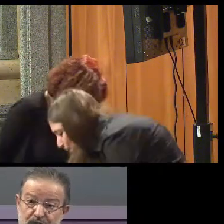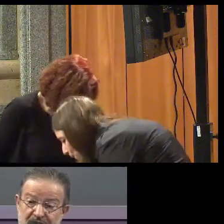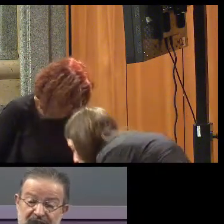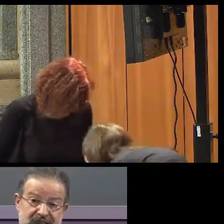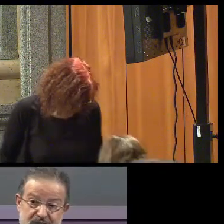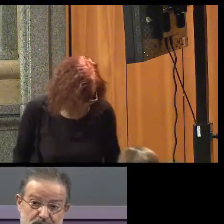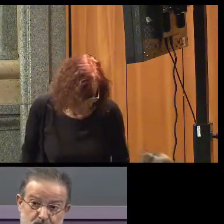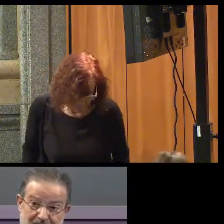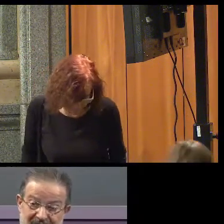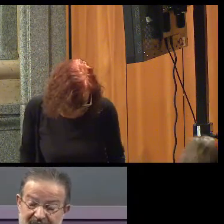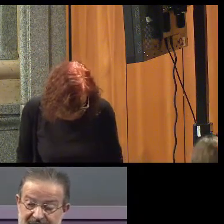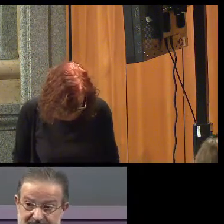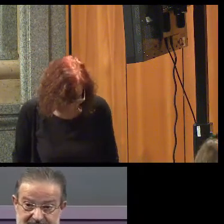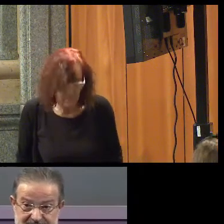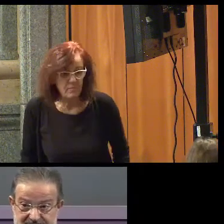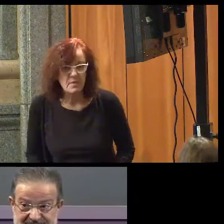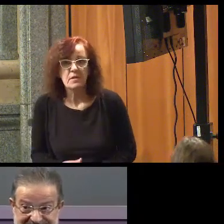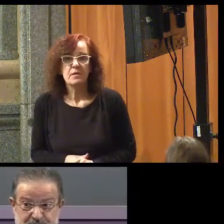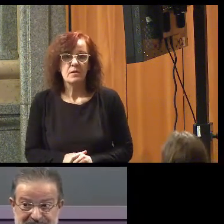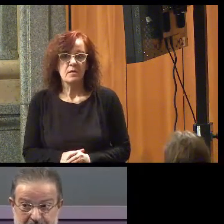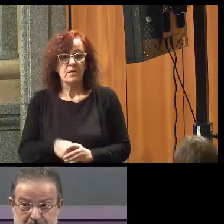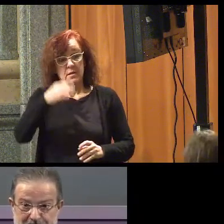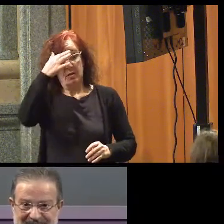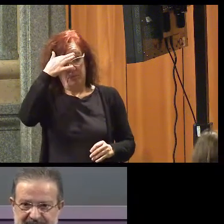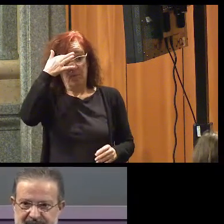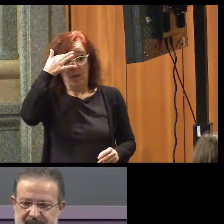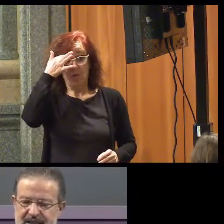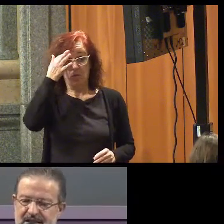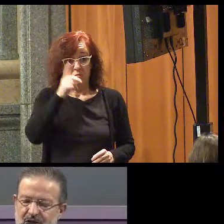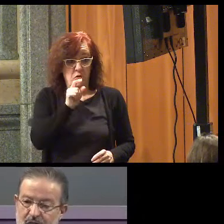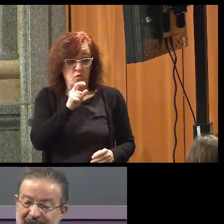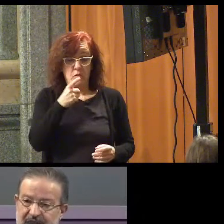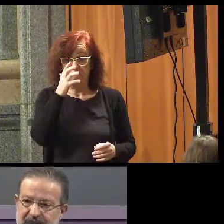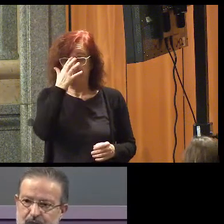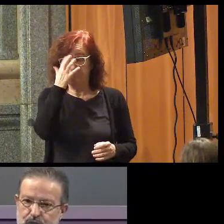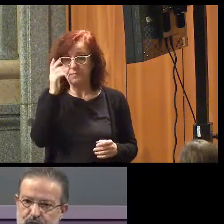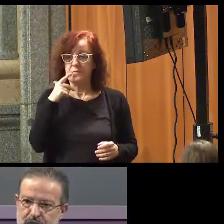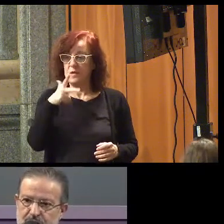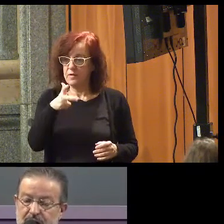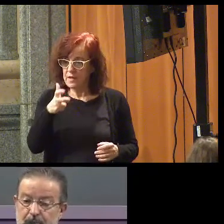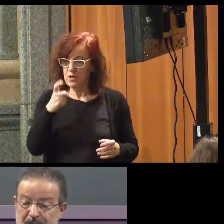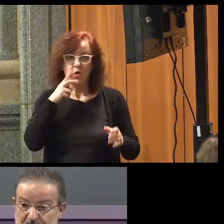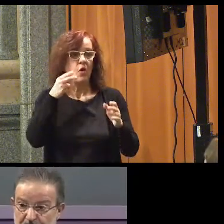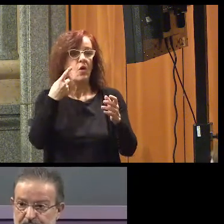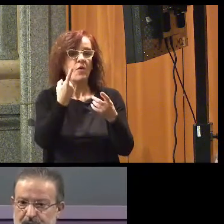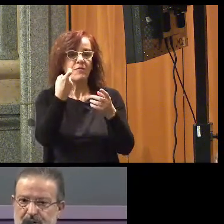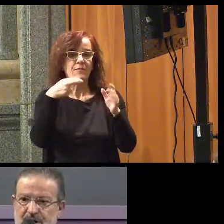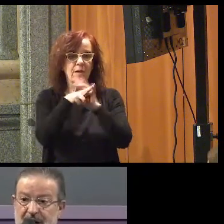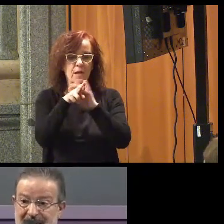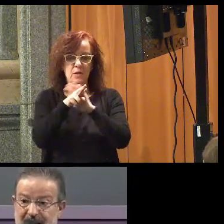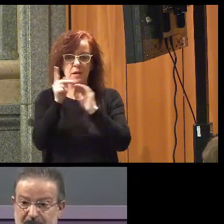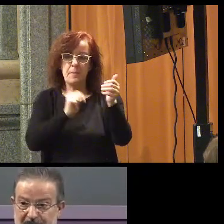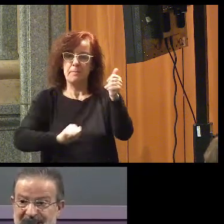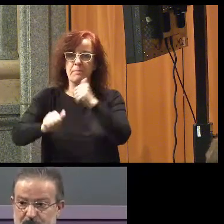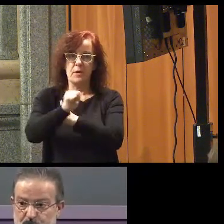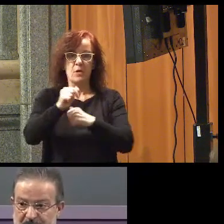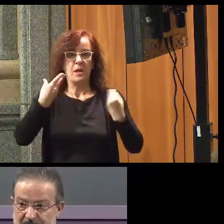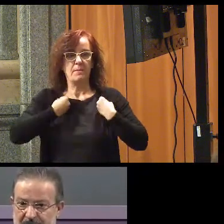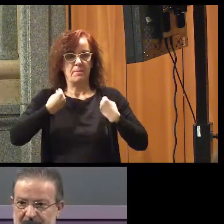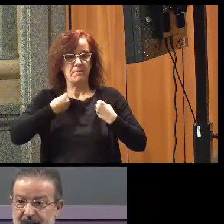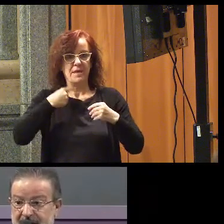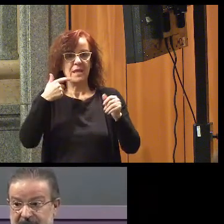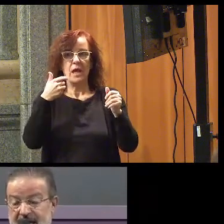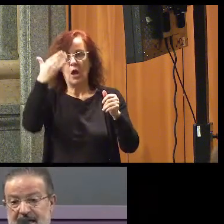segundo orden, si no tuviera derecho a esa propia casa o falta de recursos, priorizo la vida en vivienda